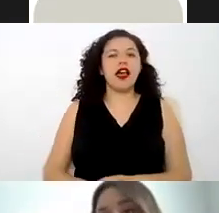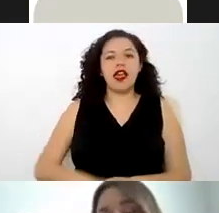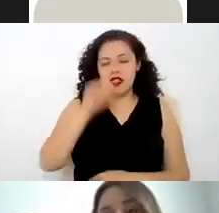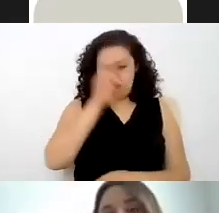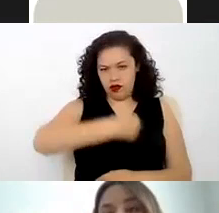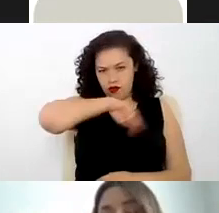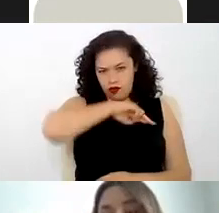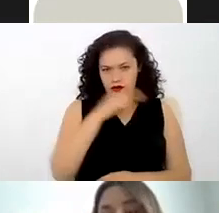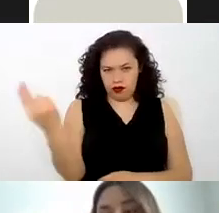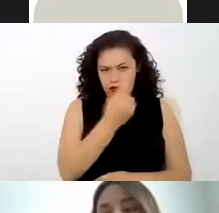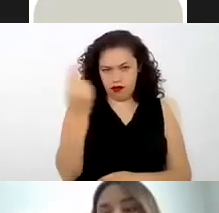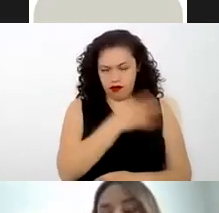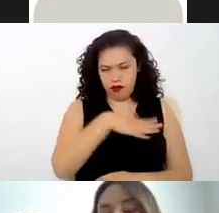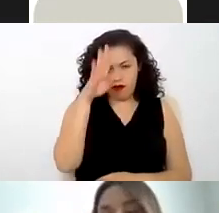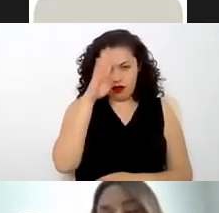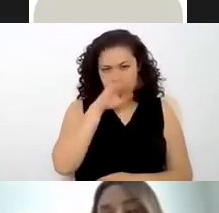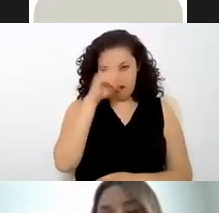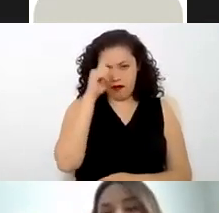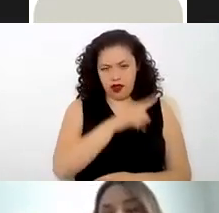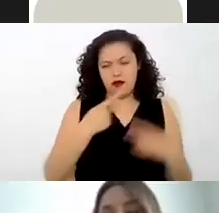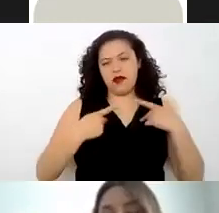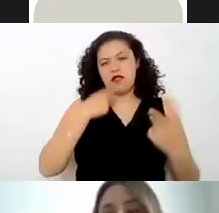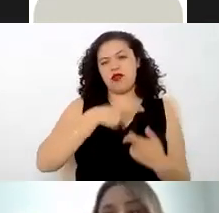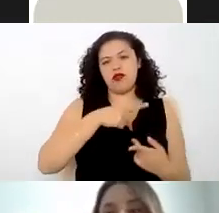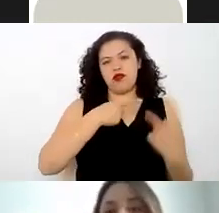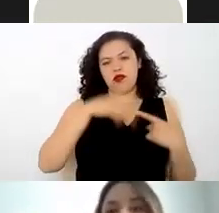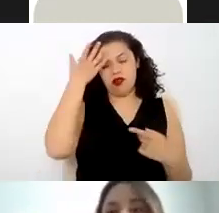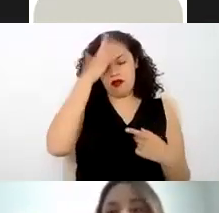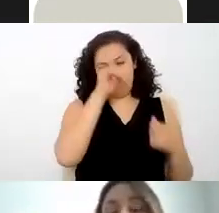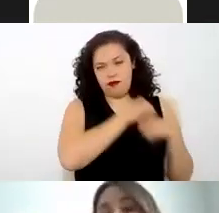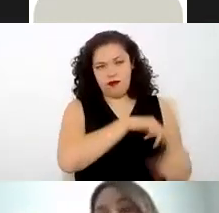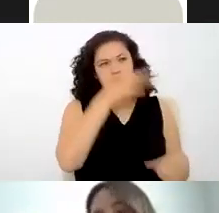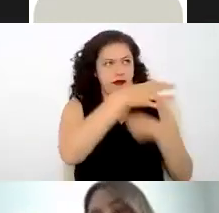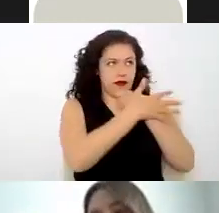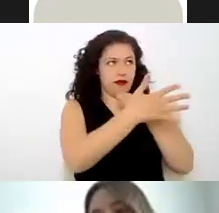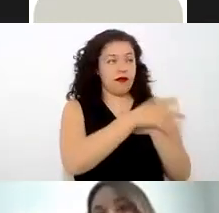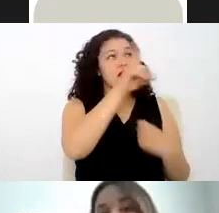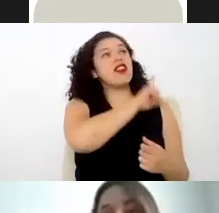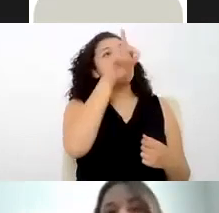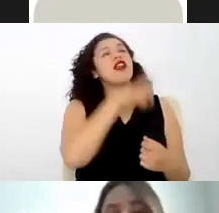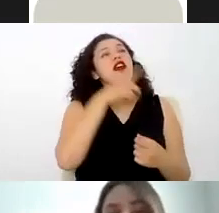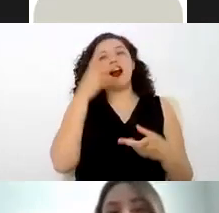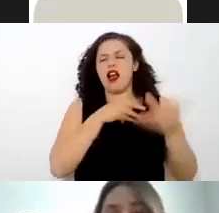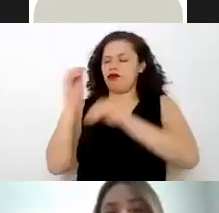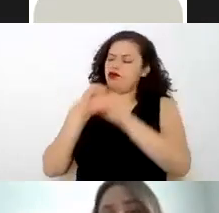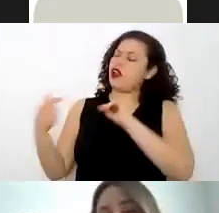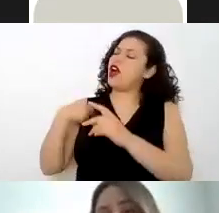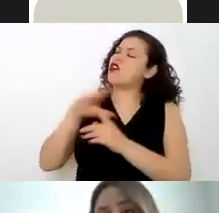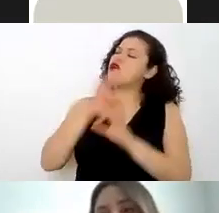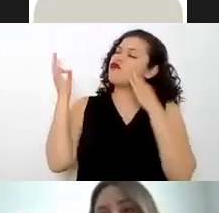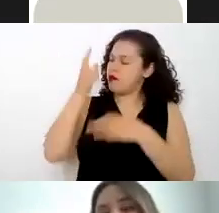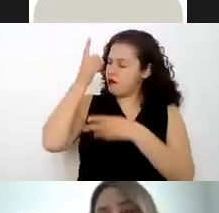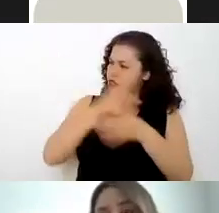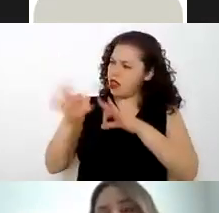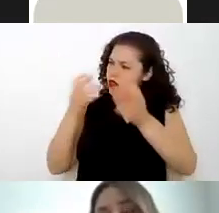que esto se haga el conocimiento de los patrones y los patrones desarrollen un esquema y puedan brindar a estos trabajadores